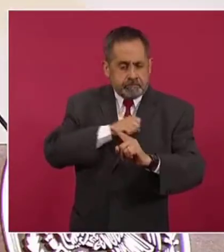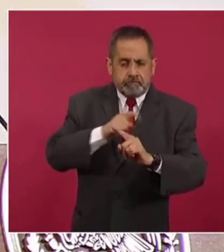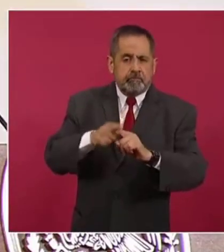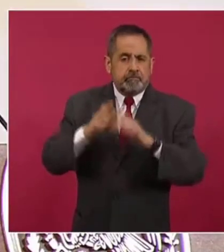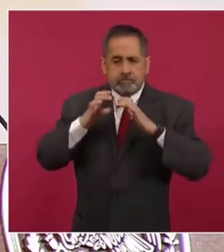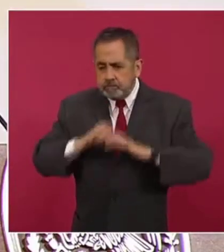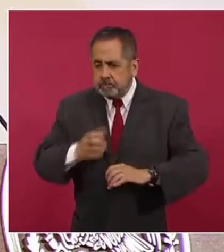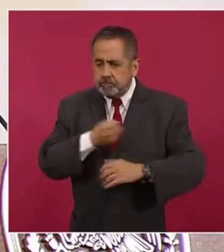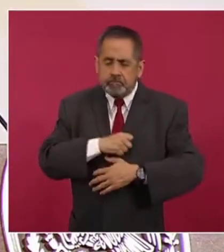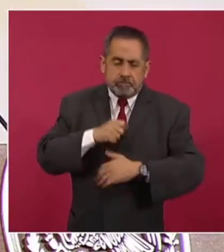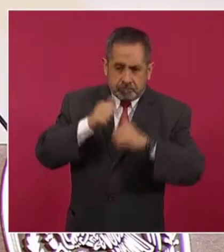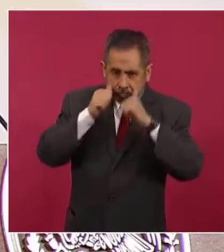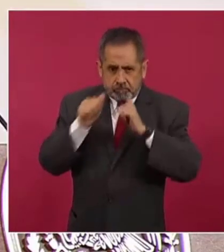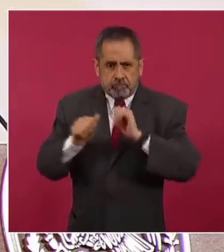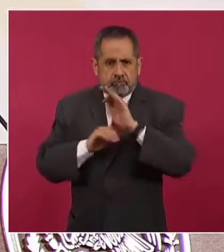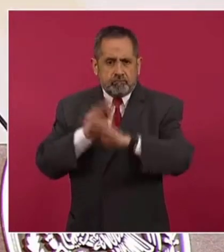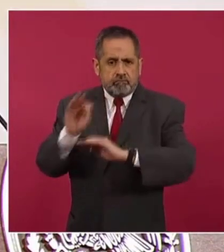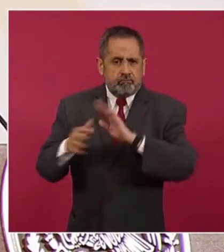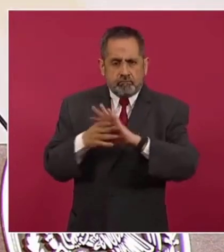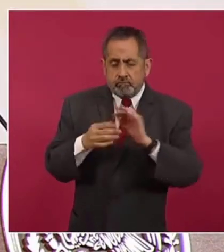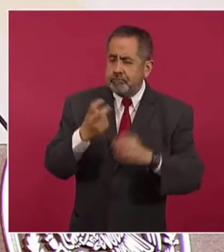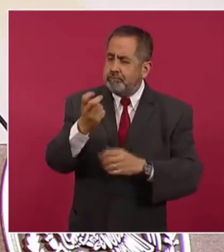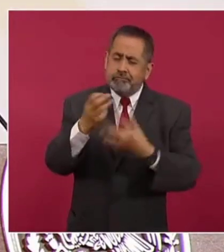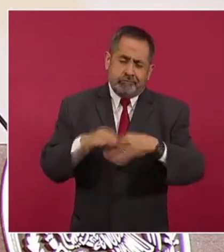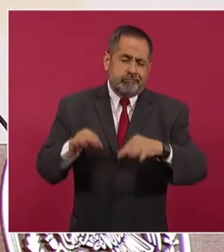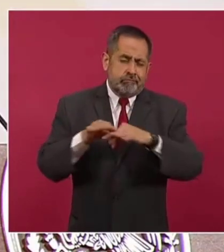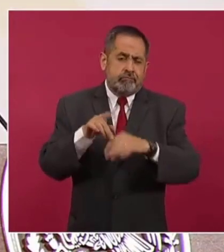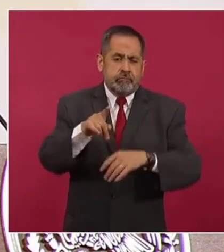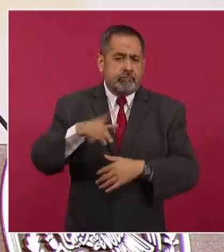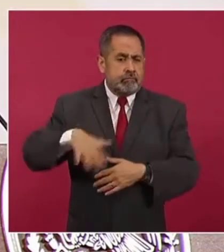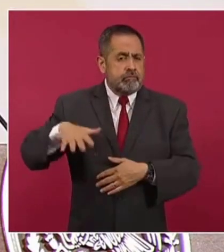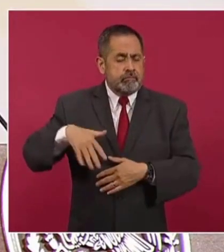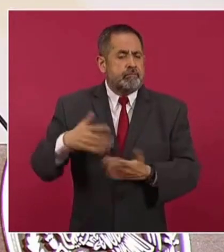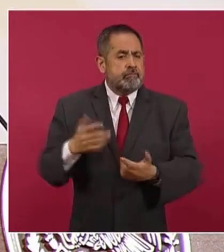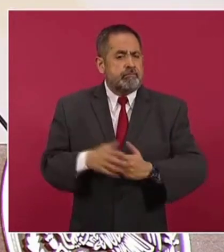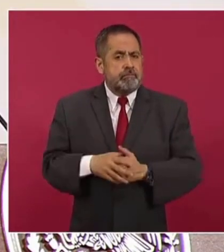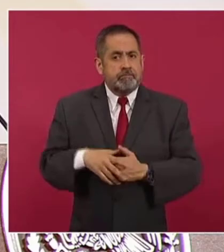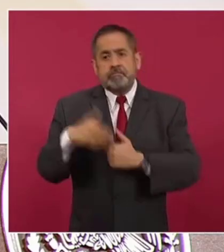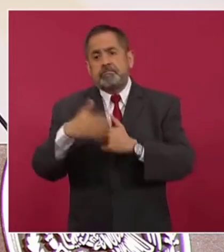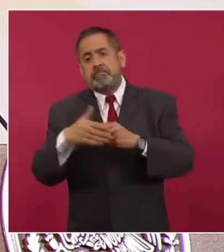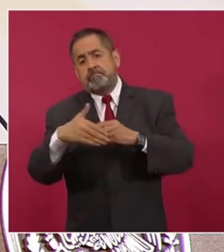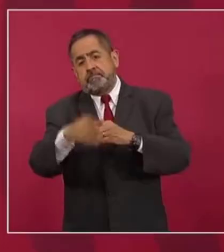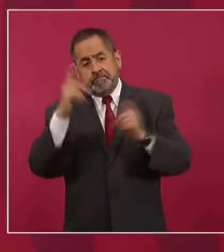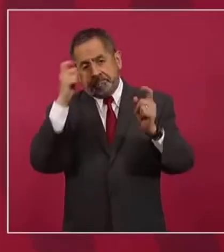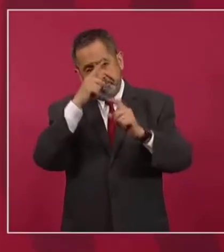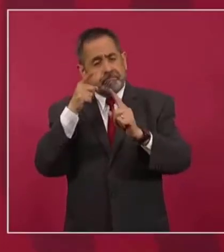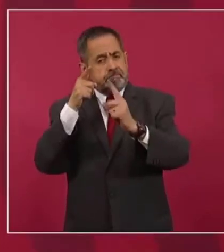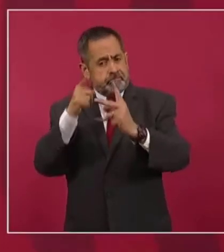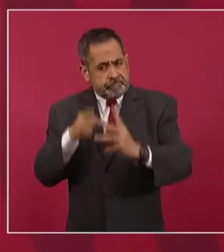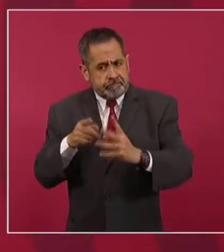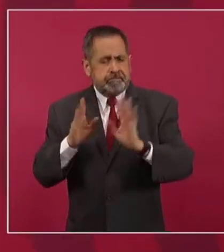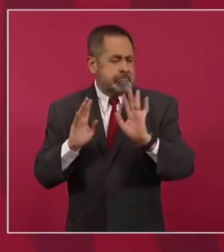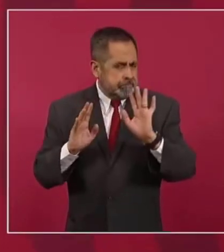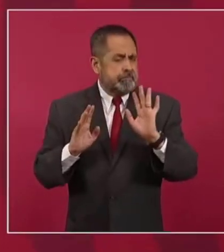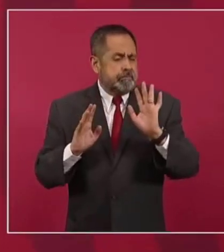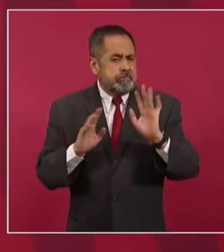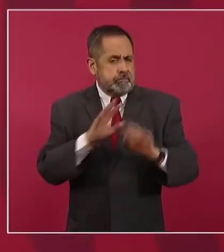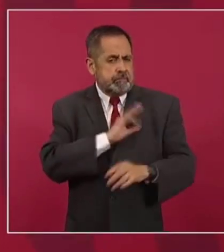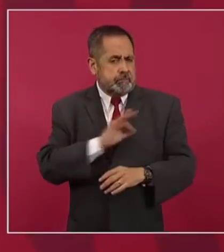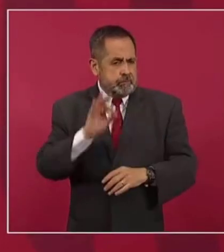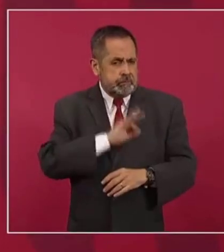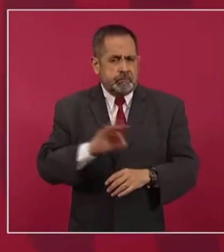Y viene también la cuestión del rezago. Por eso, de hace rato les comentaba, vienen muchos retos. Y en la medida en que esto ya se